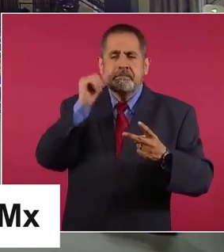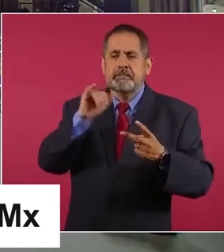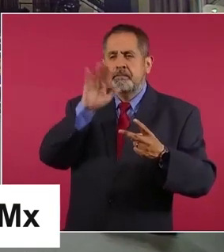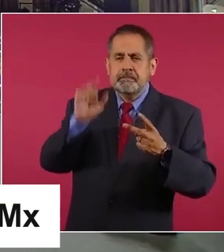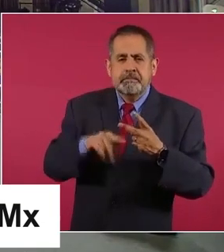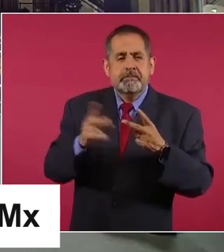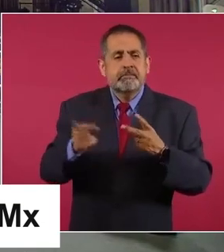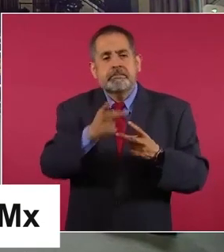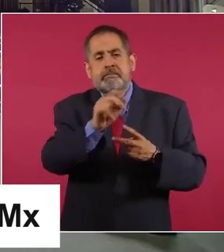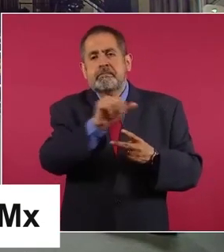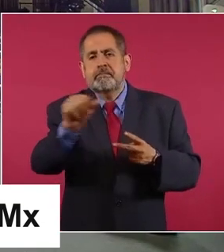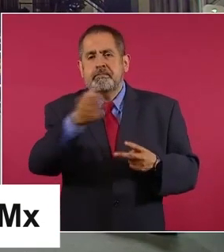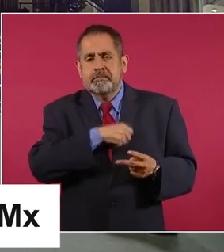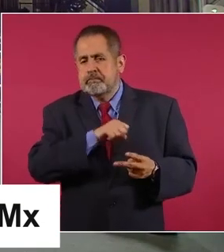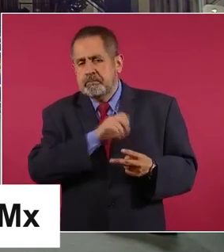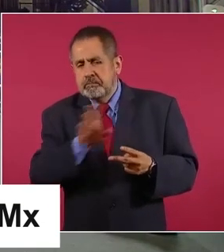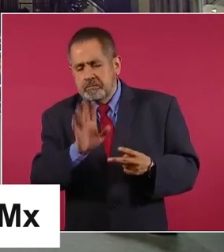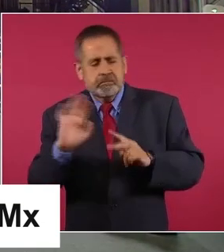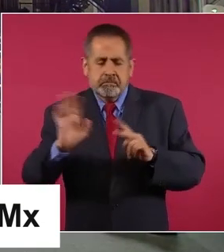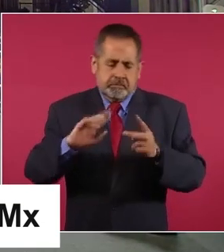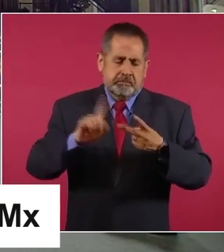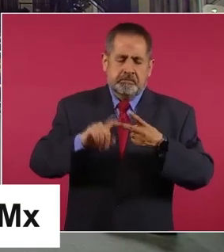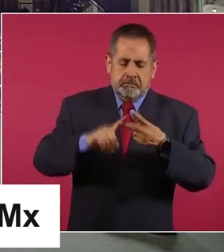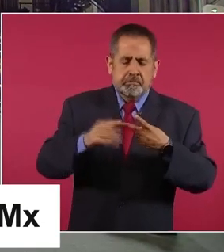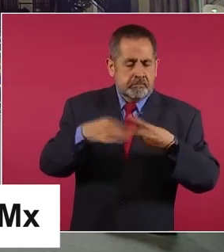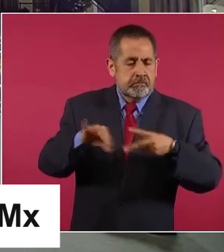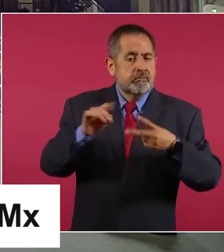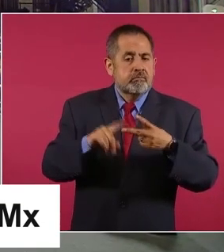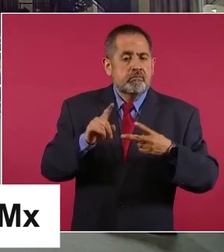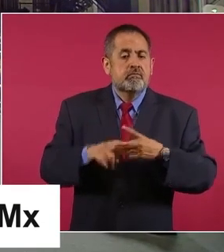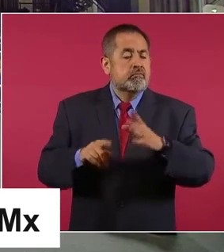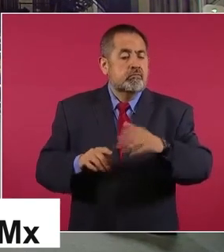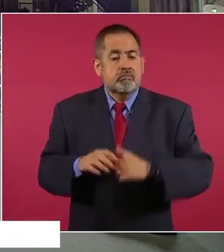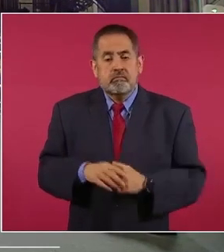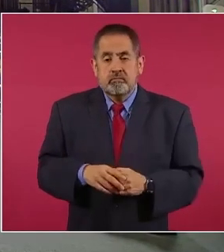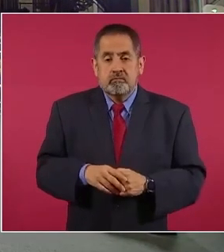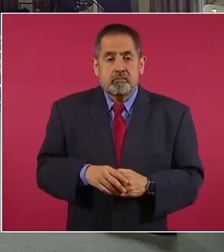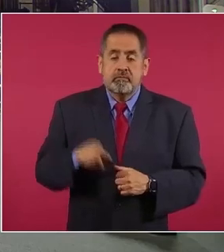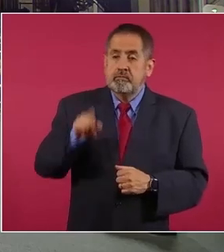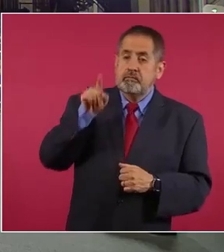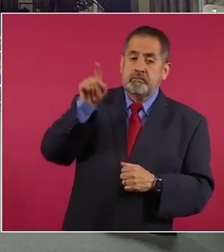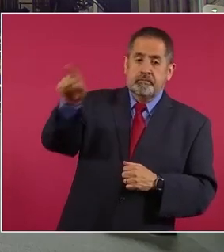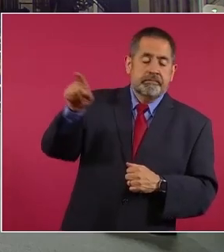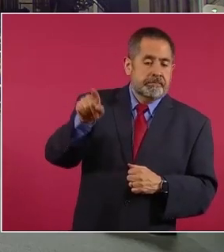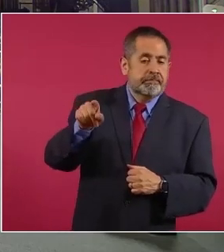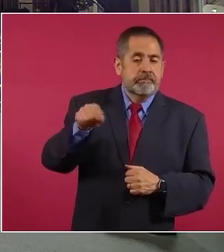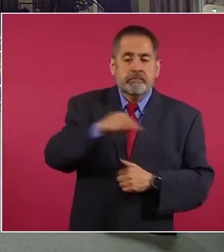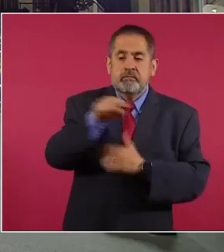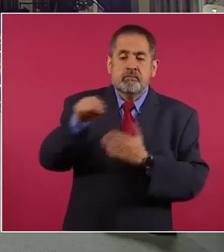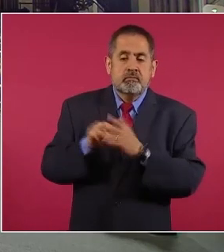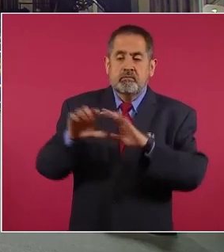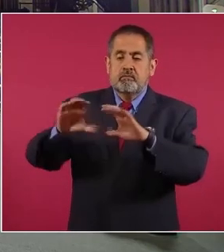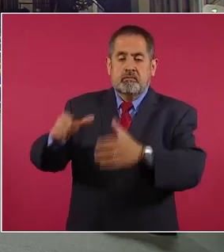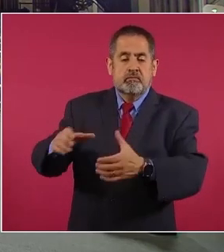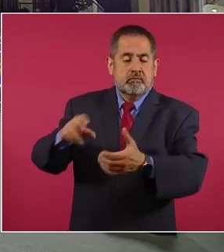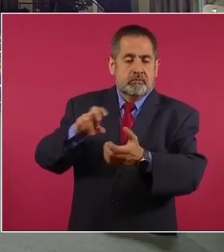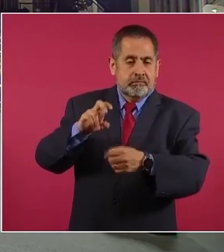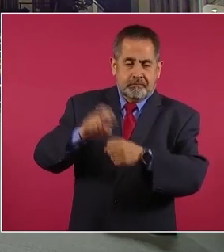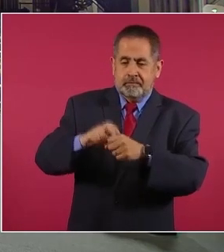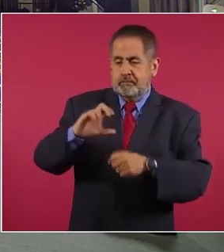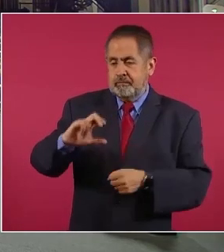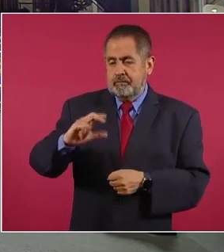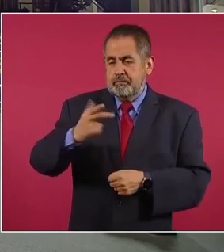salud pero de todos modos sigue siendo un tema importante que en una comunidad en el municipio de Santa María Chilchotla